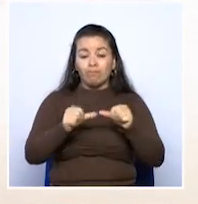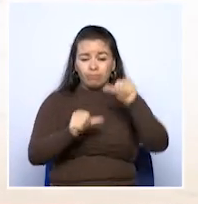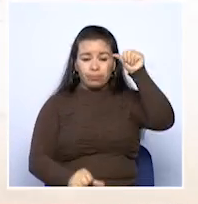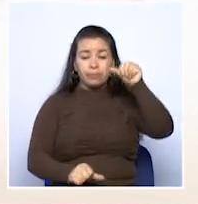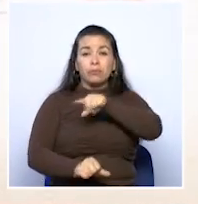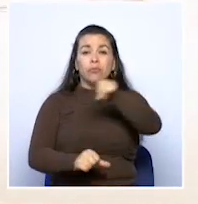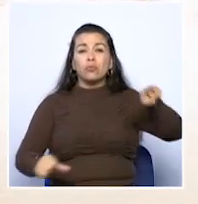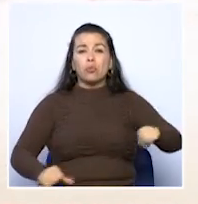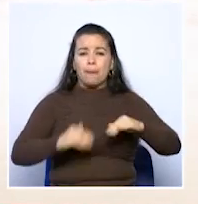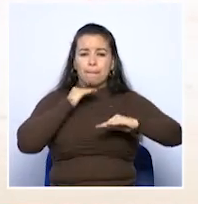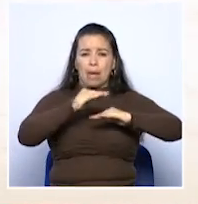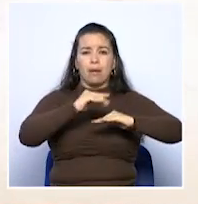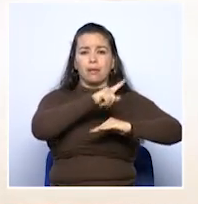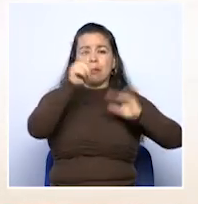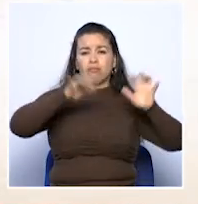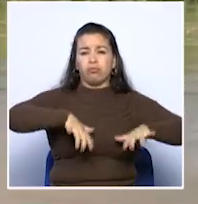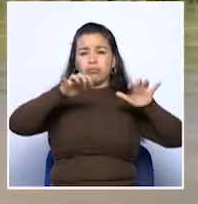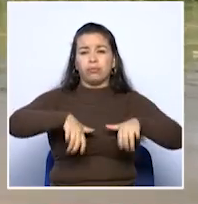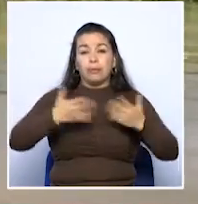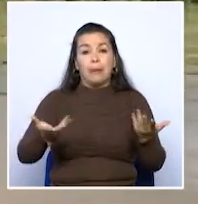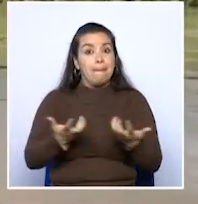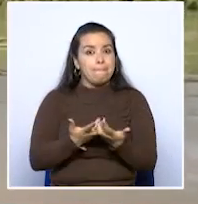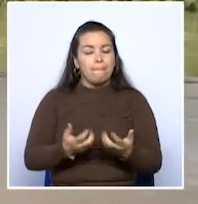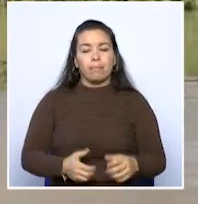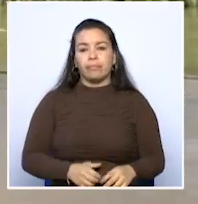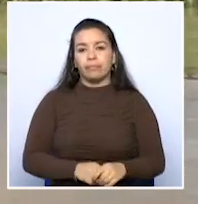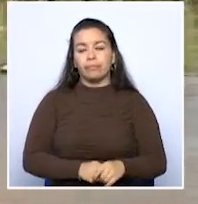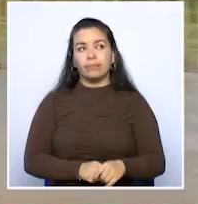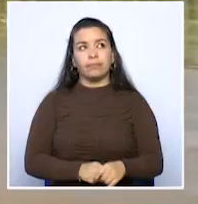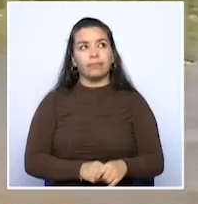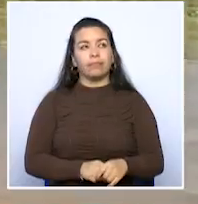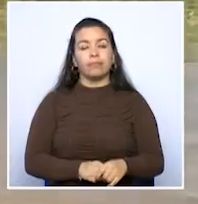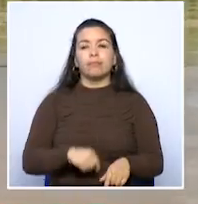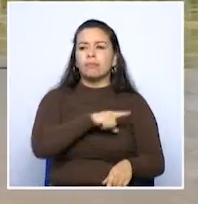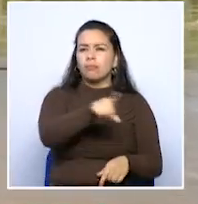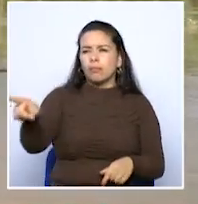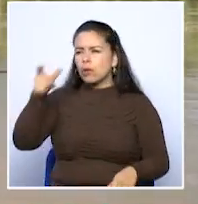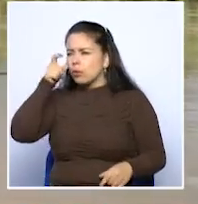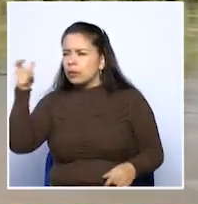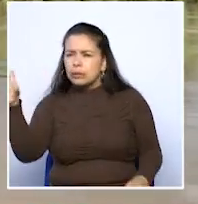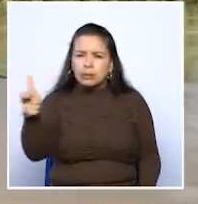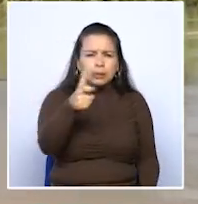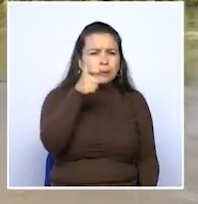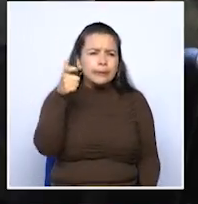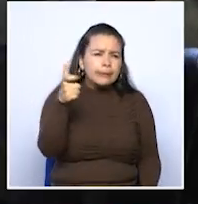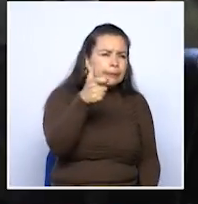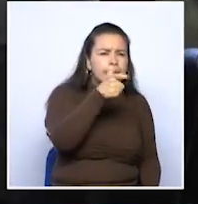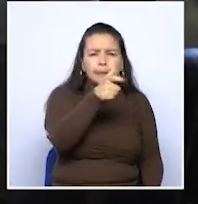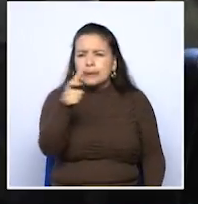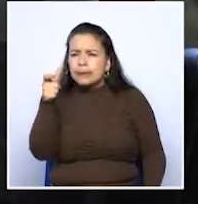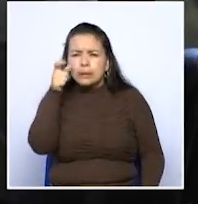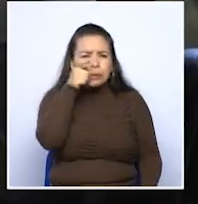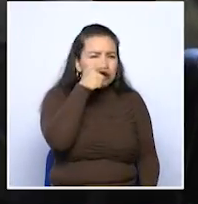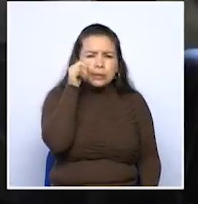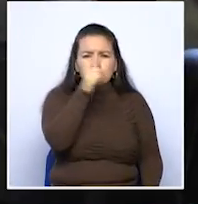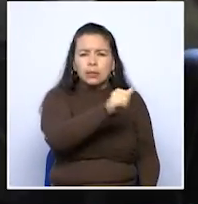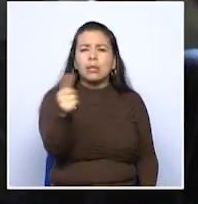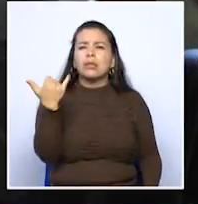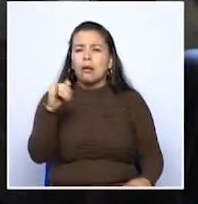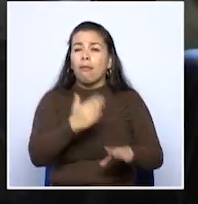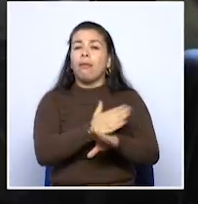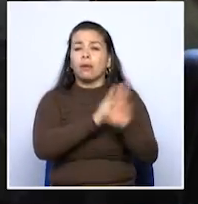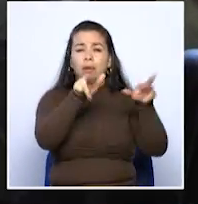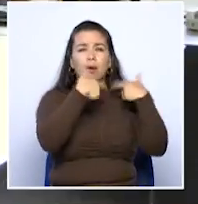va a ser el tope de inundación en esta localidad. Las autoridades mantienen un constante monitoreo en los niveles de los ríos y ya se han realizado varias